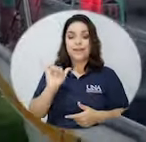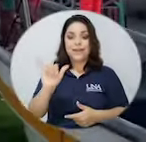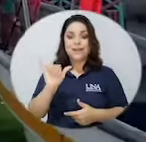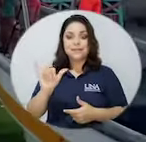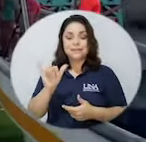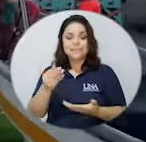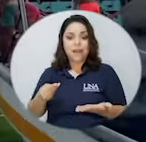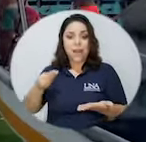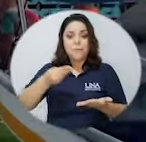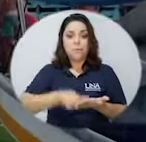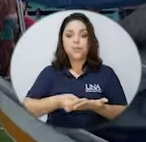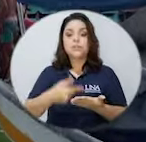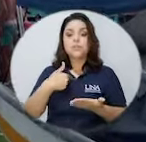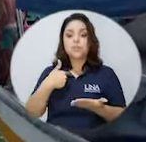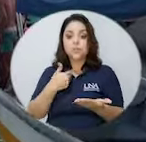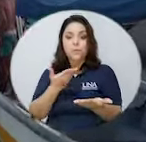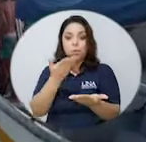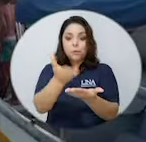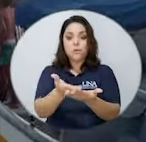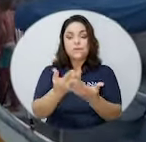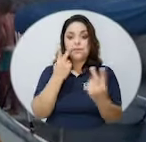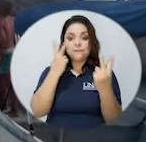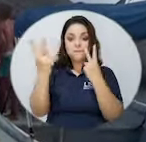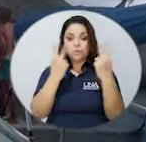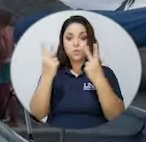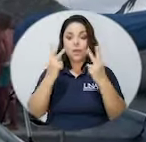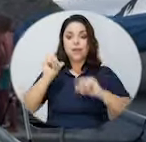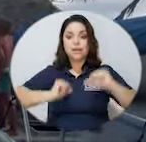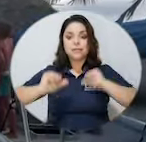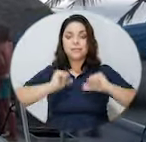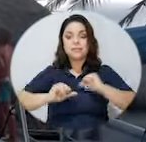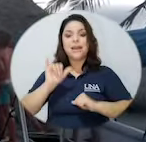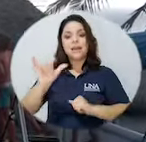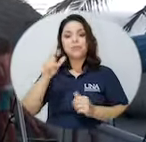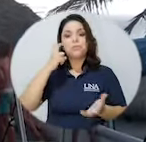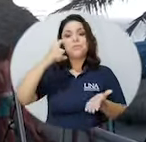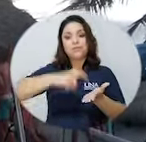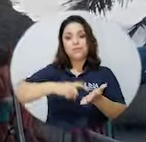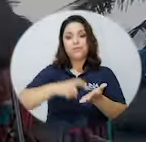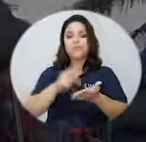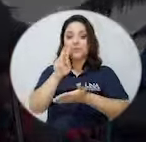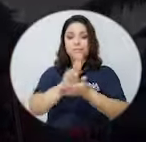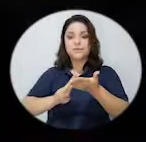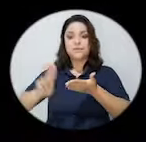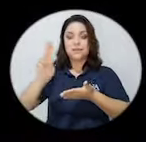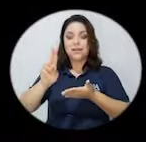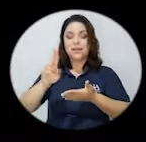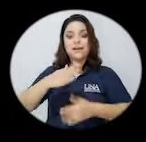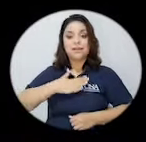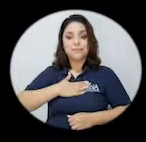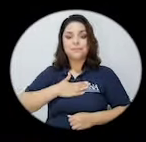aporte a partir de mi propuesta visual y artística es la que me está reconociendo la universidad y